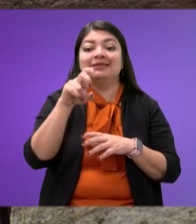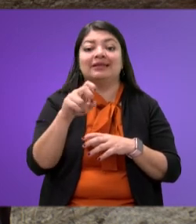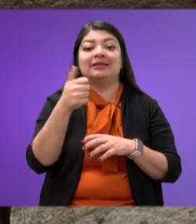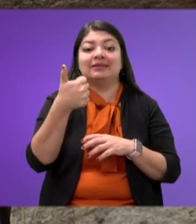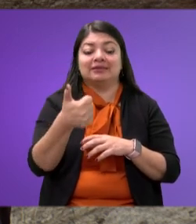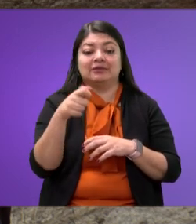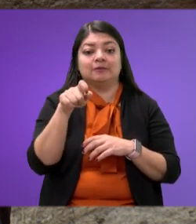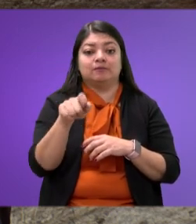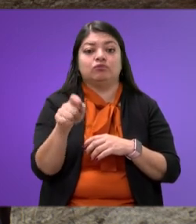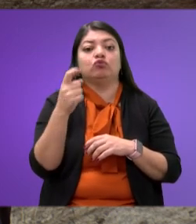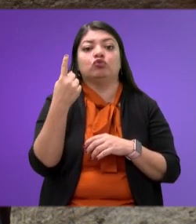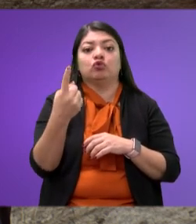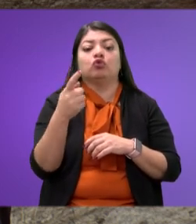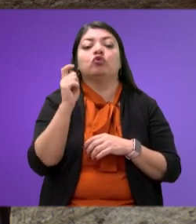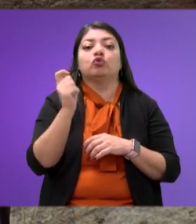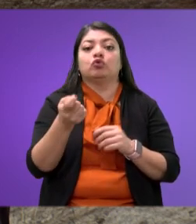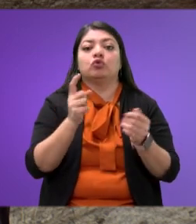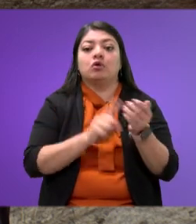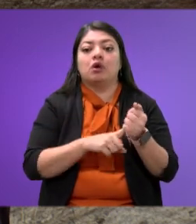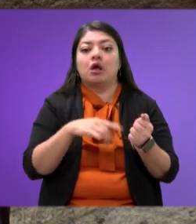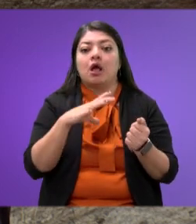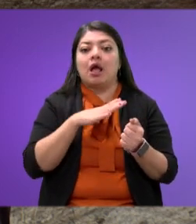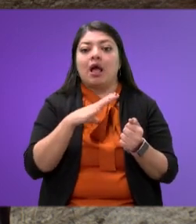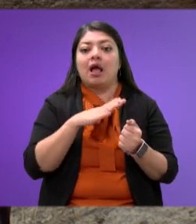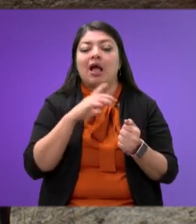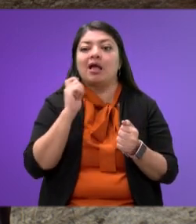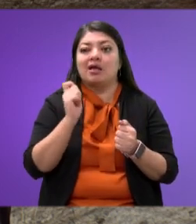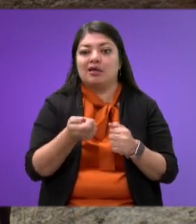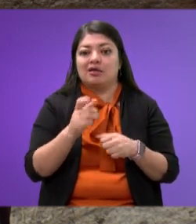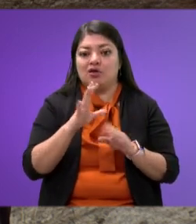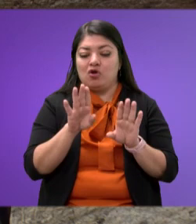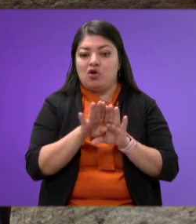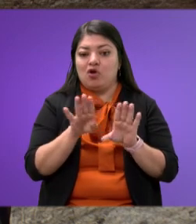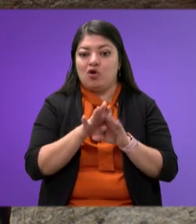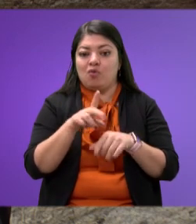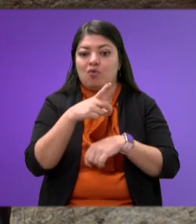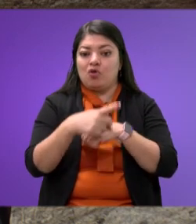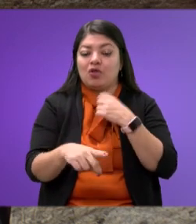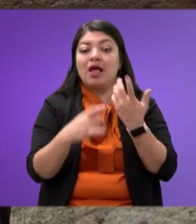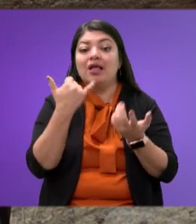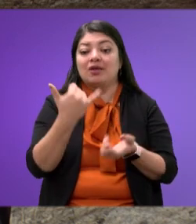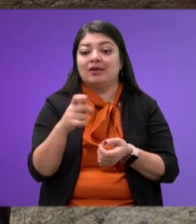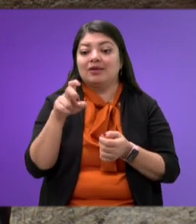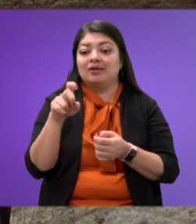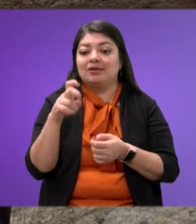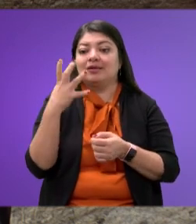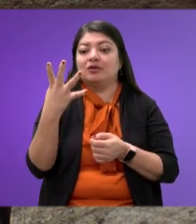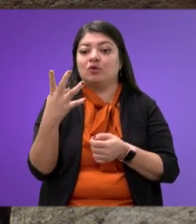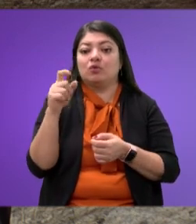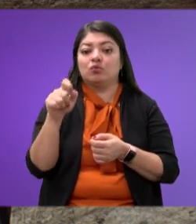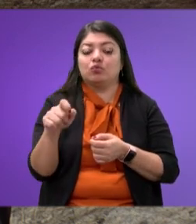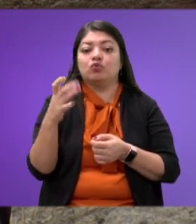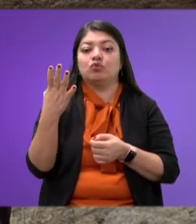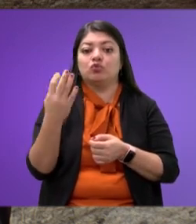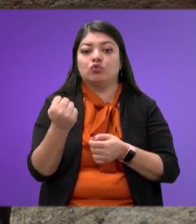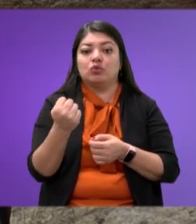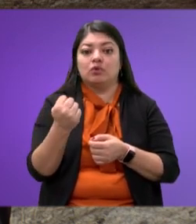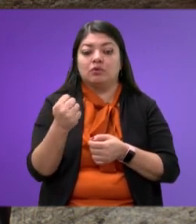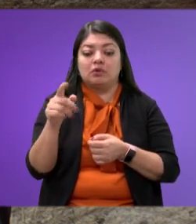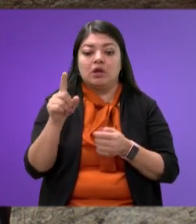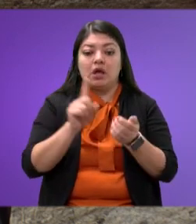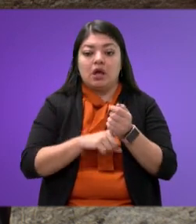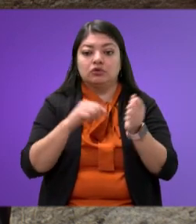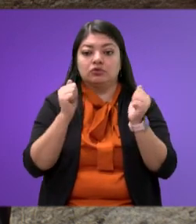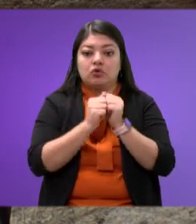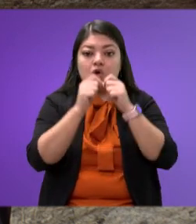.1% fue amenazado con hacerles daño. Y el 34.9% le vendrán los ojos